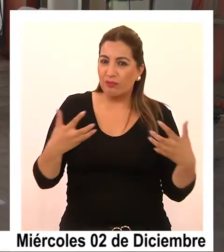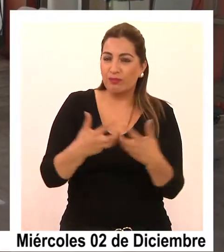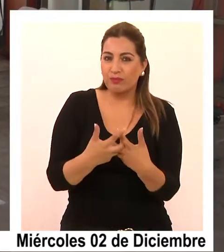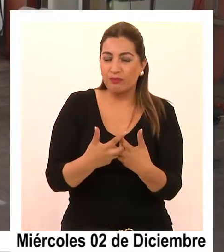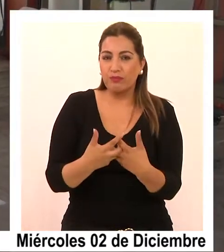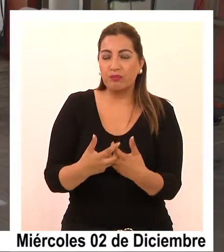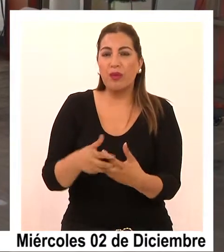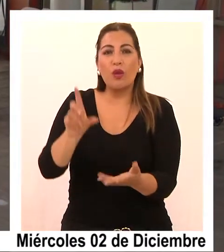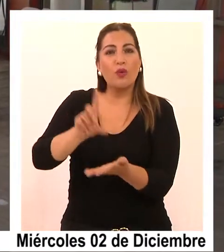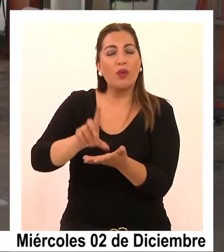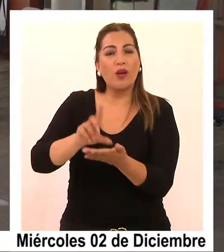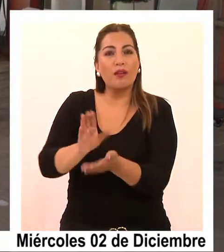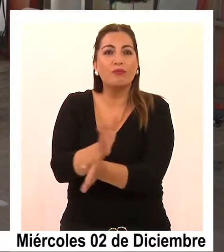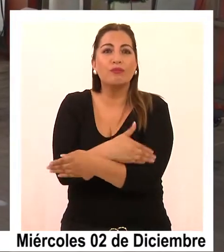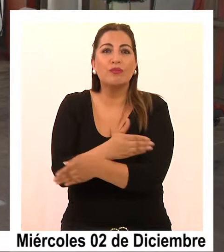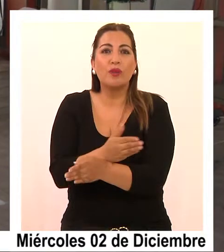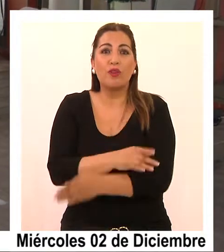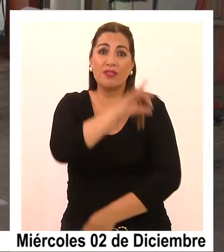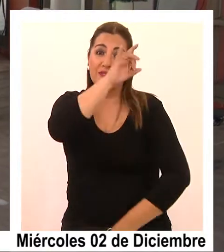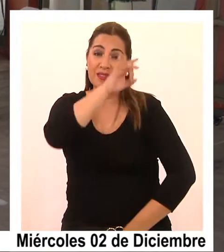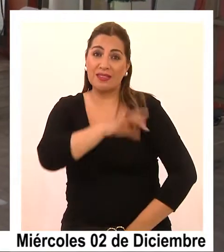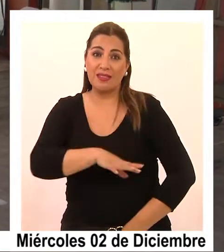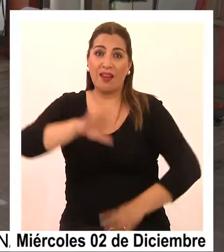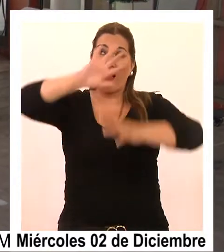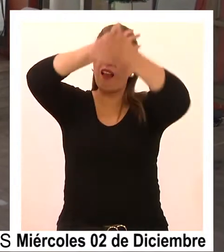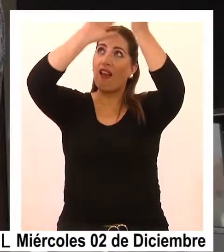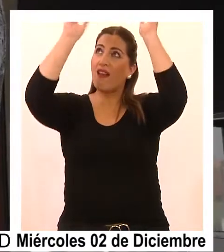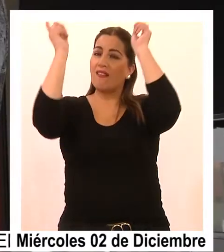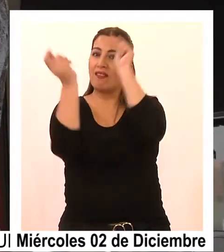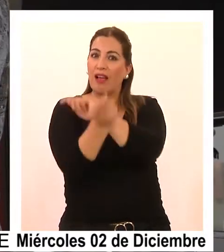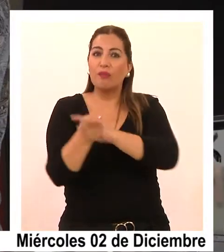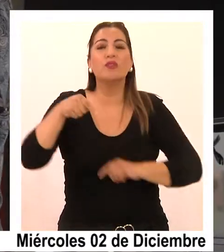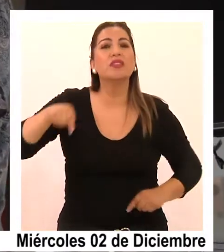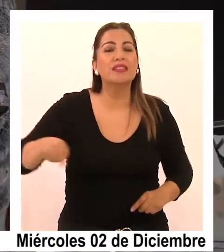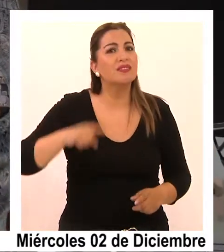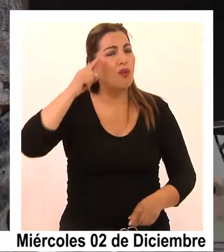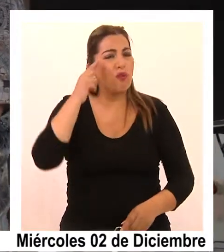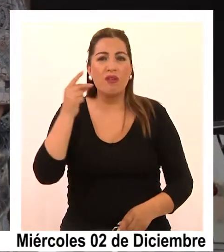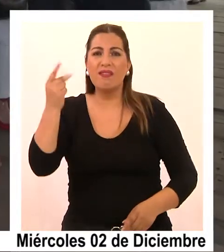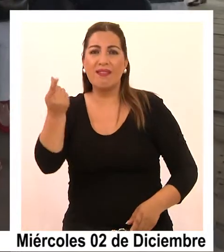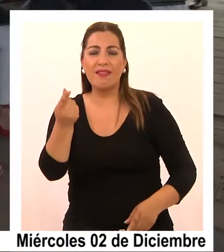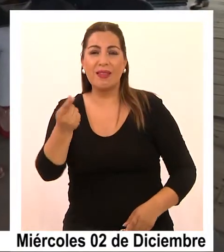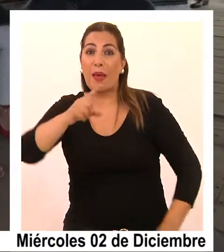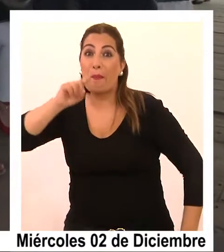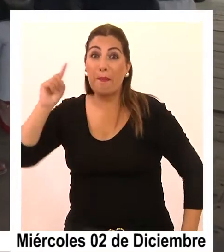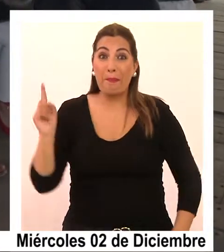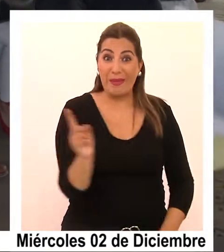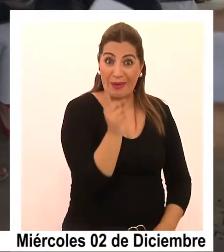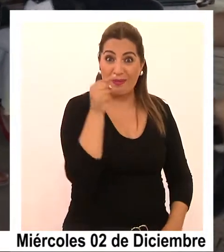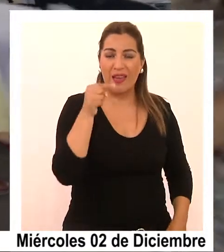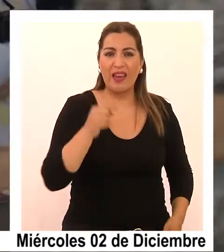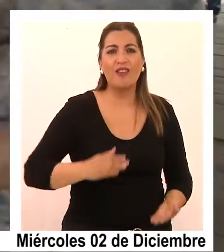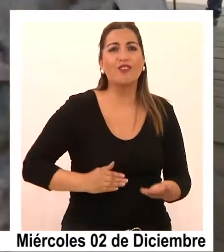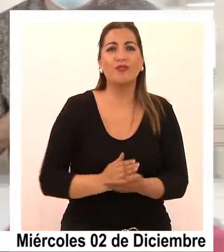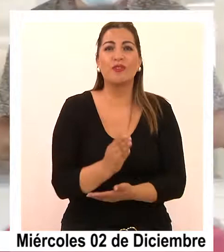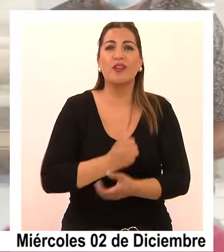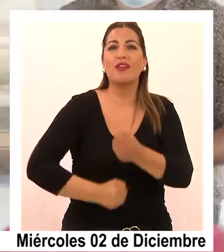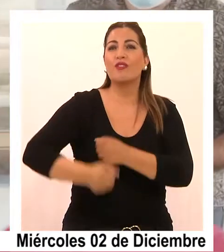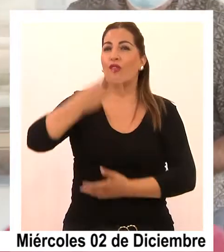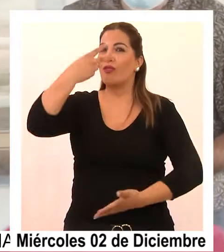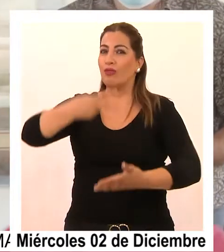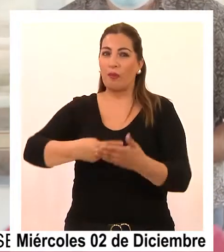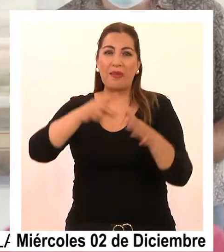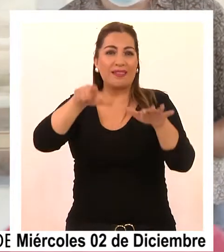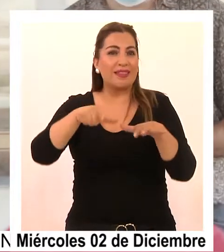del Sector Pesquero y Acuícola Chileno al Cambio Climático. La iniciativa pionera en la materia nació el año 2017